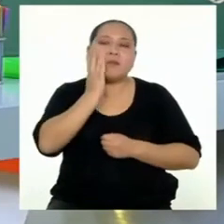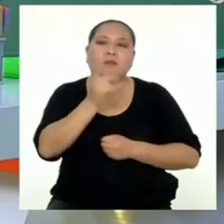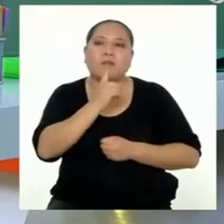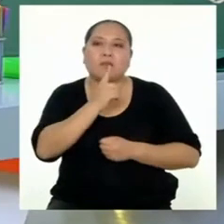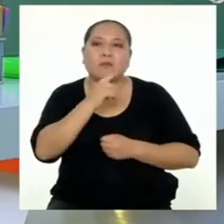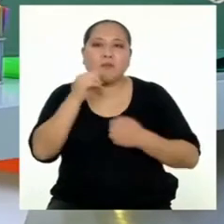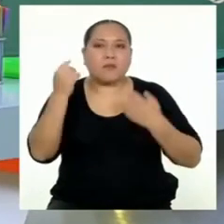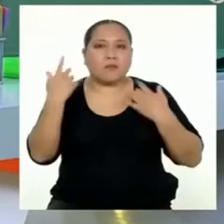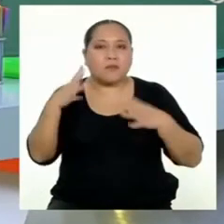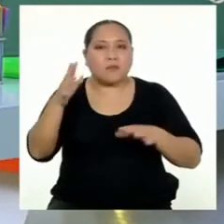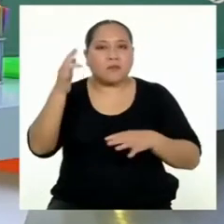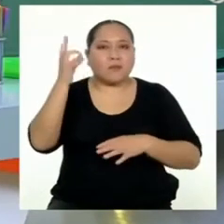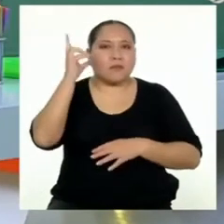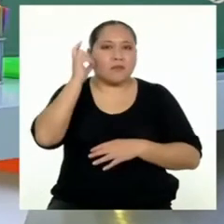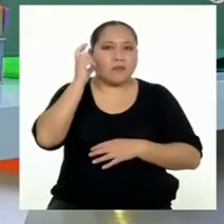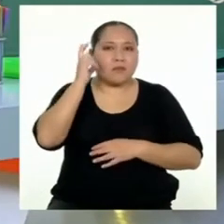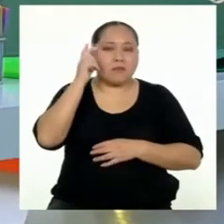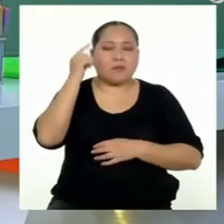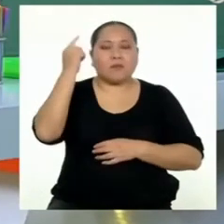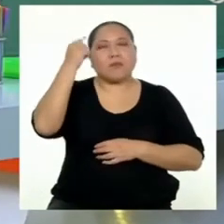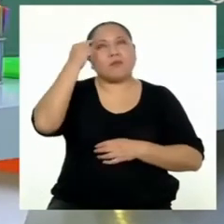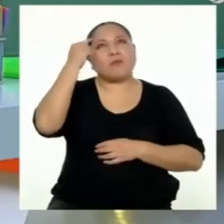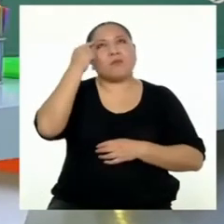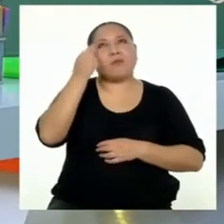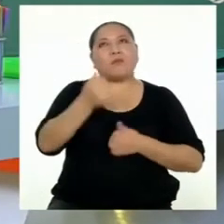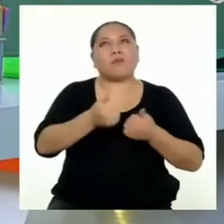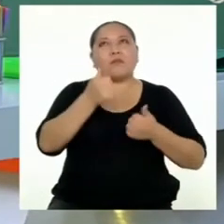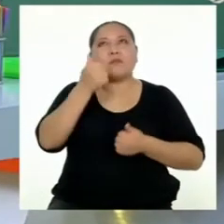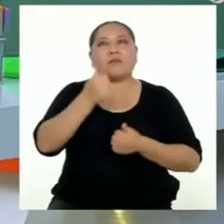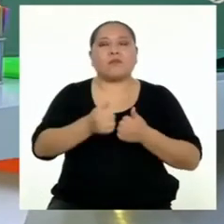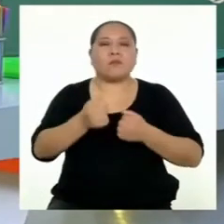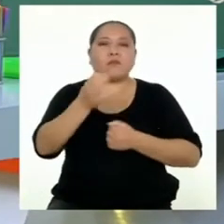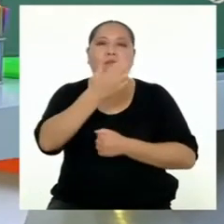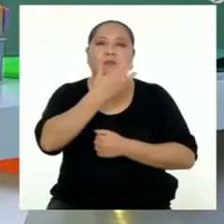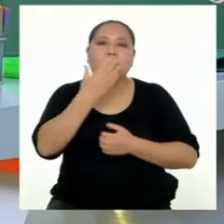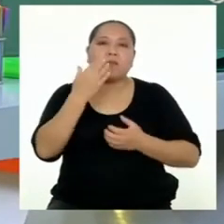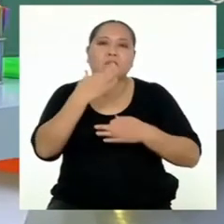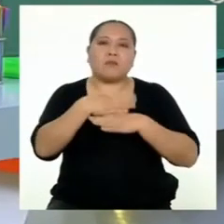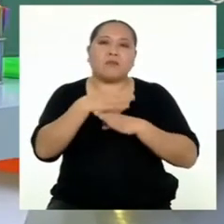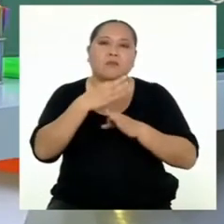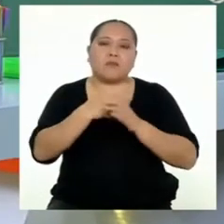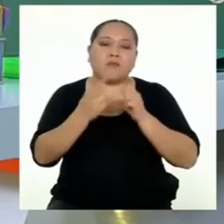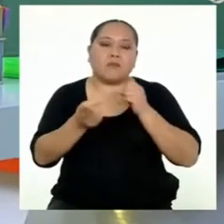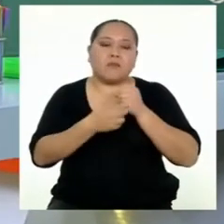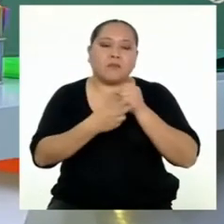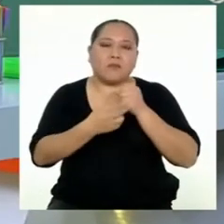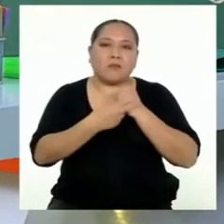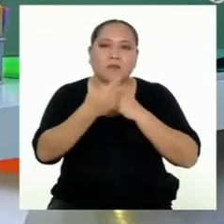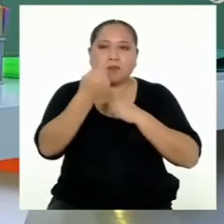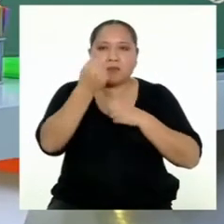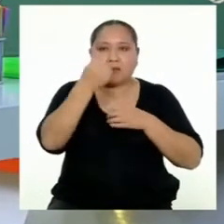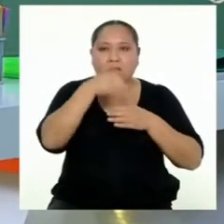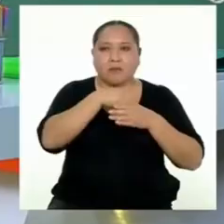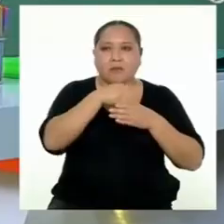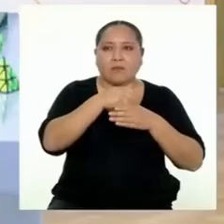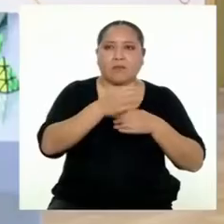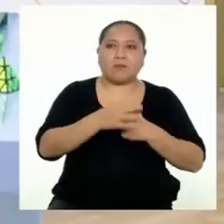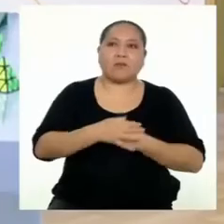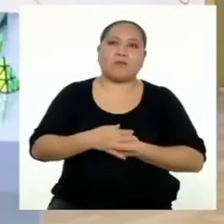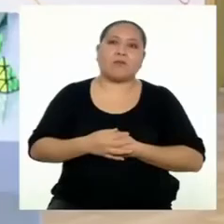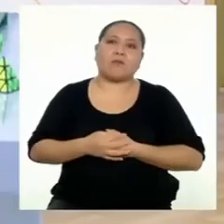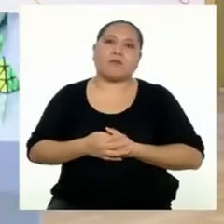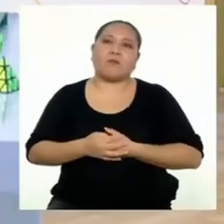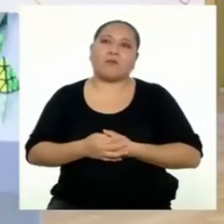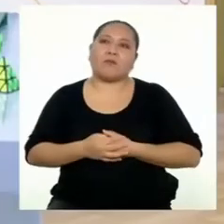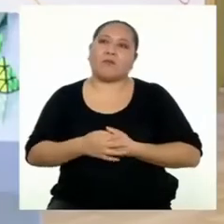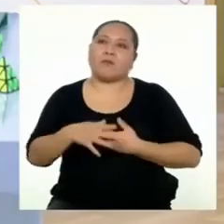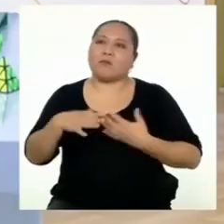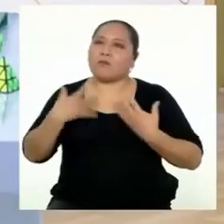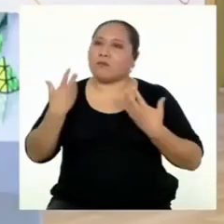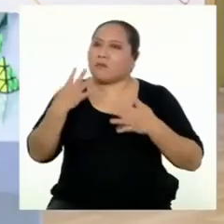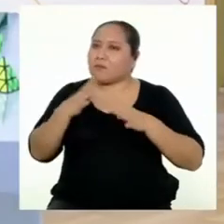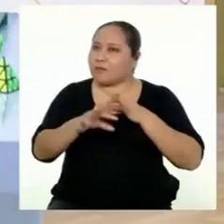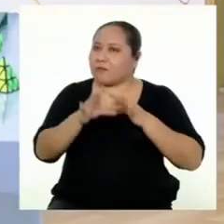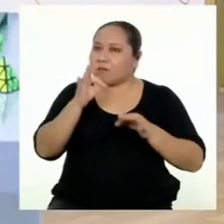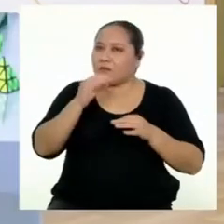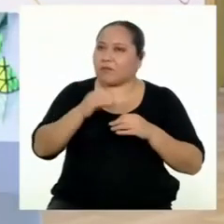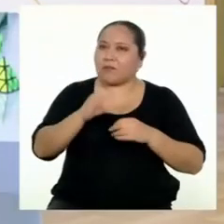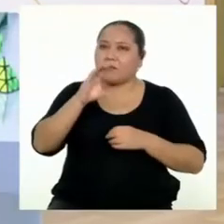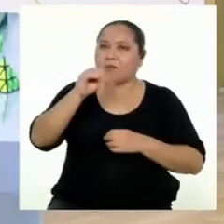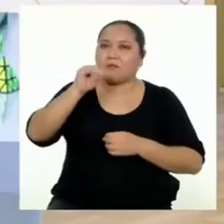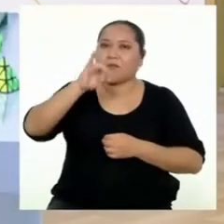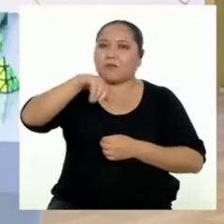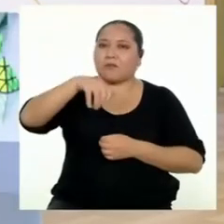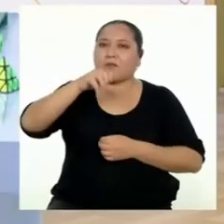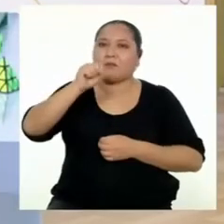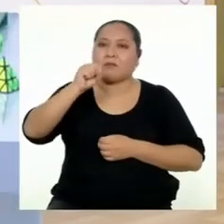papis, ya escucharon. Vayamos pensando en cuál es la mejor opción para guardar nuestros ahorros. Podemos elegir entre